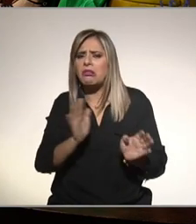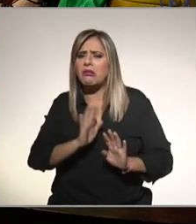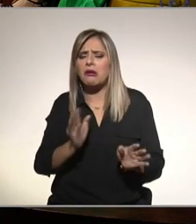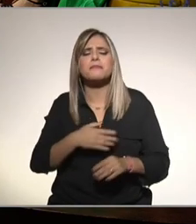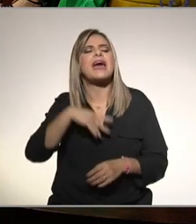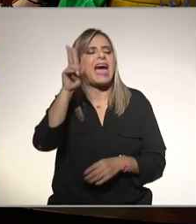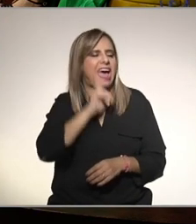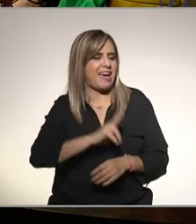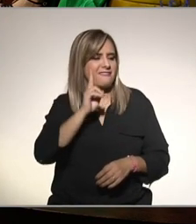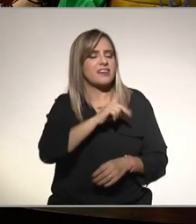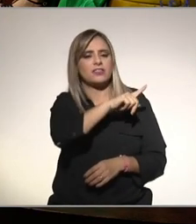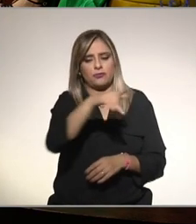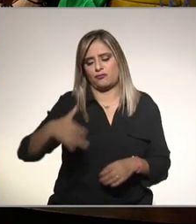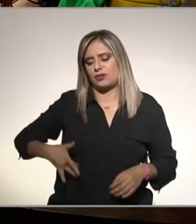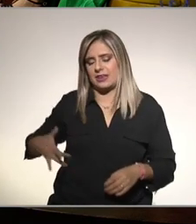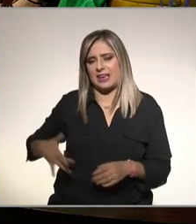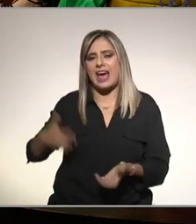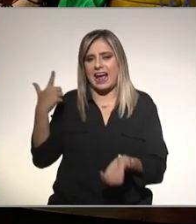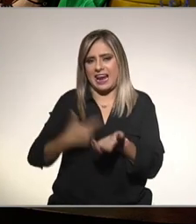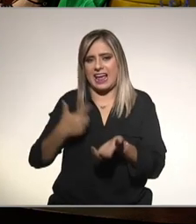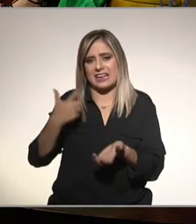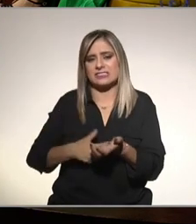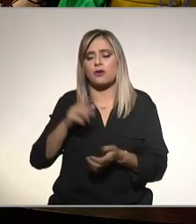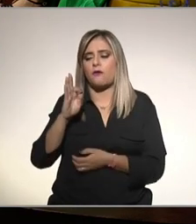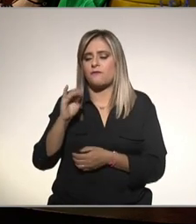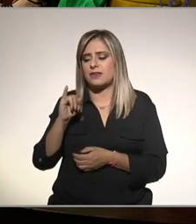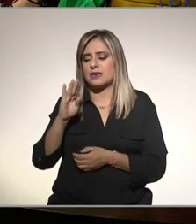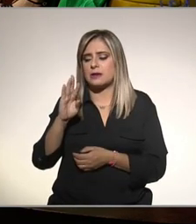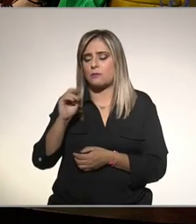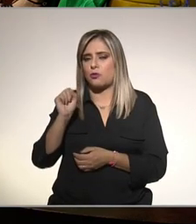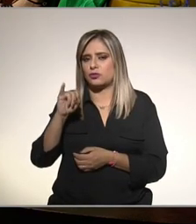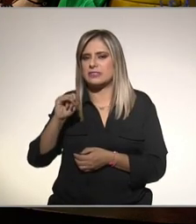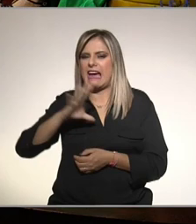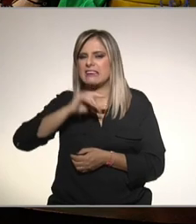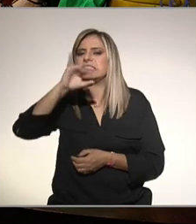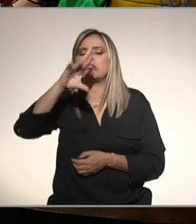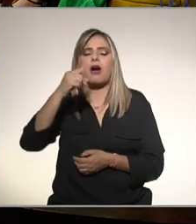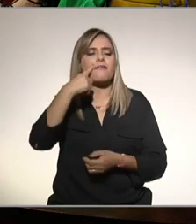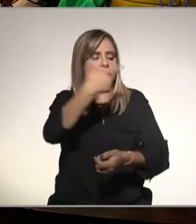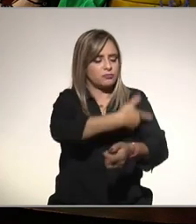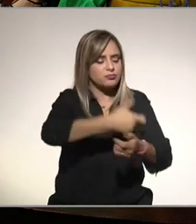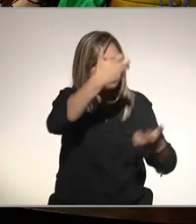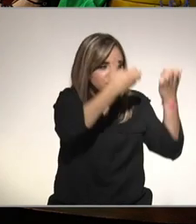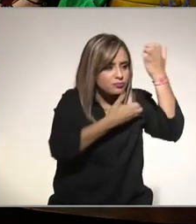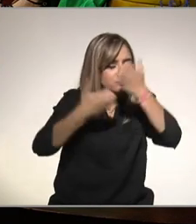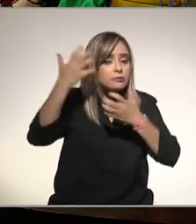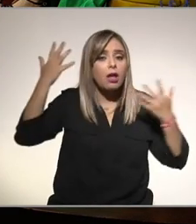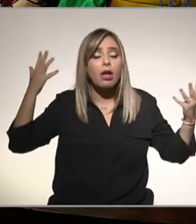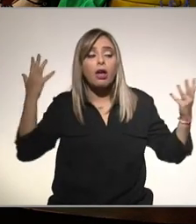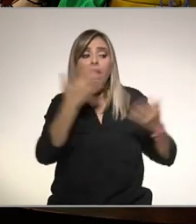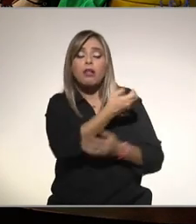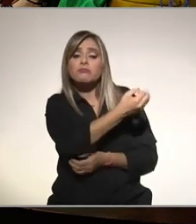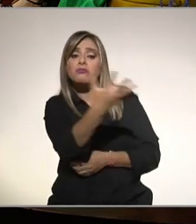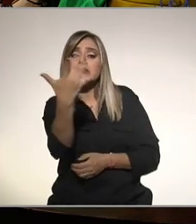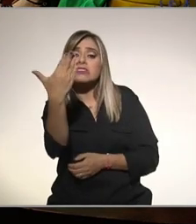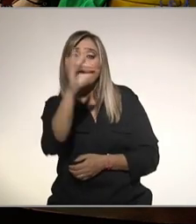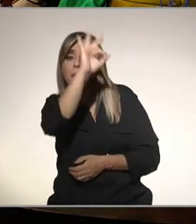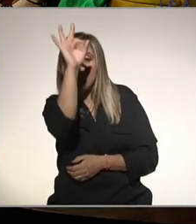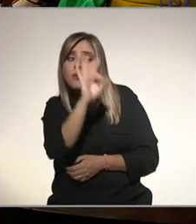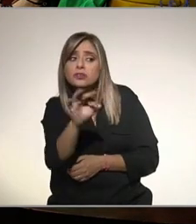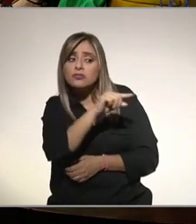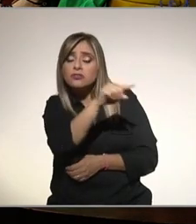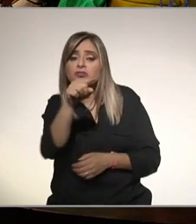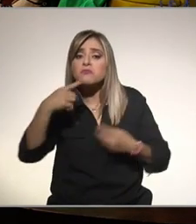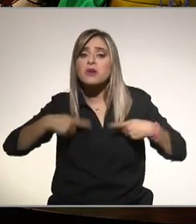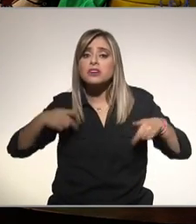medición de hígado graso y fibrosis y cuando menos el 50% de estos pacientes tenían una estiatosis avanzada y una